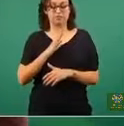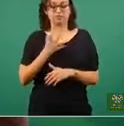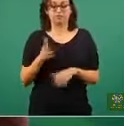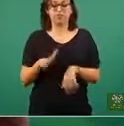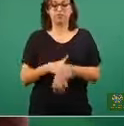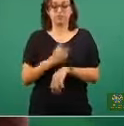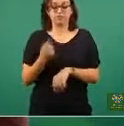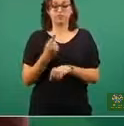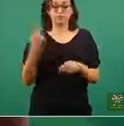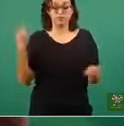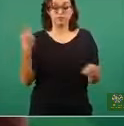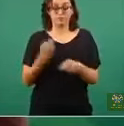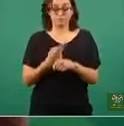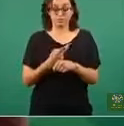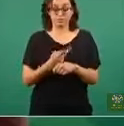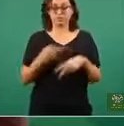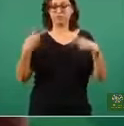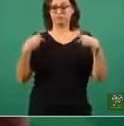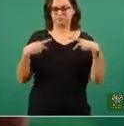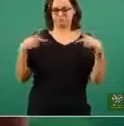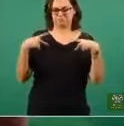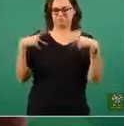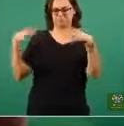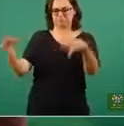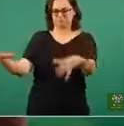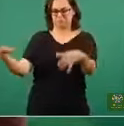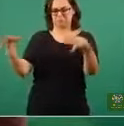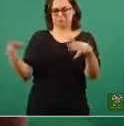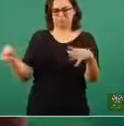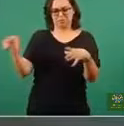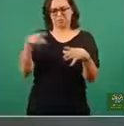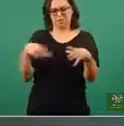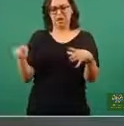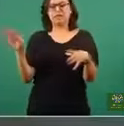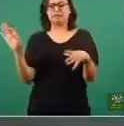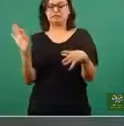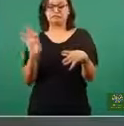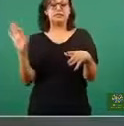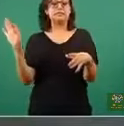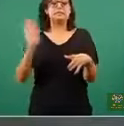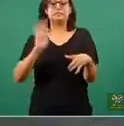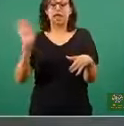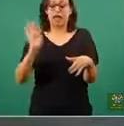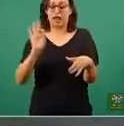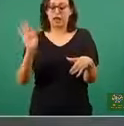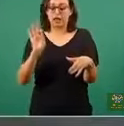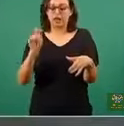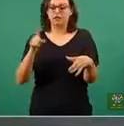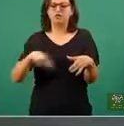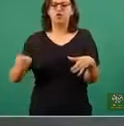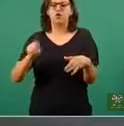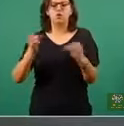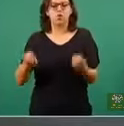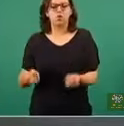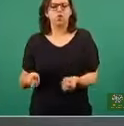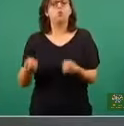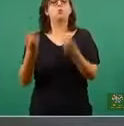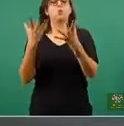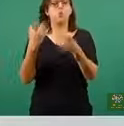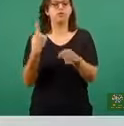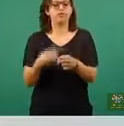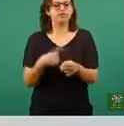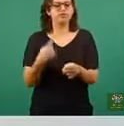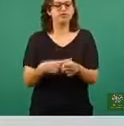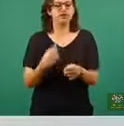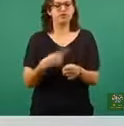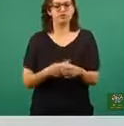cantidad de casos de personas con sospecha de COVID, pero también lo importante es si esa cantidad empezamos a notar un